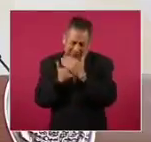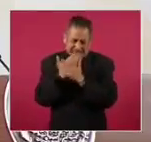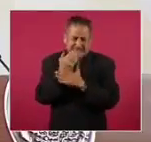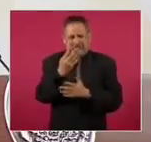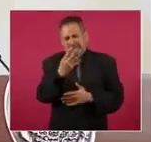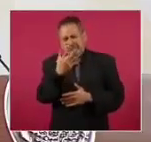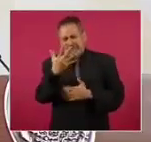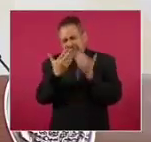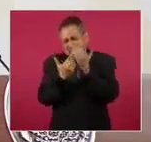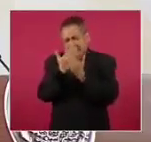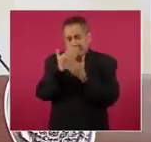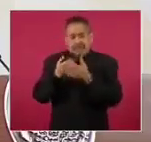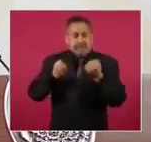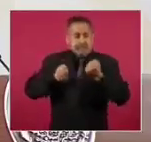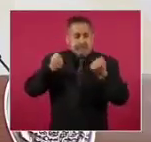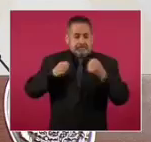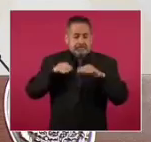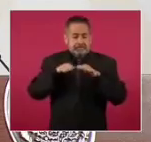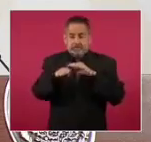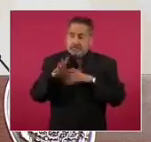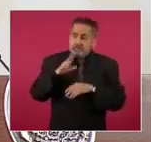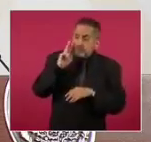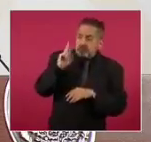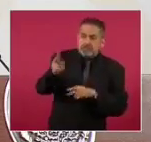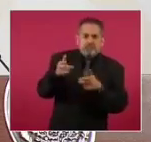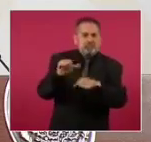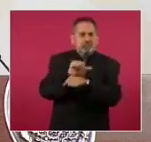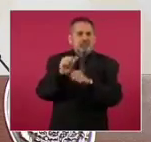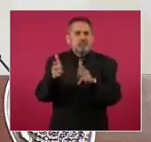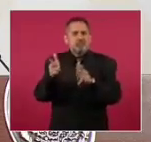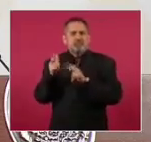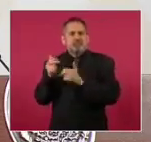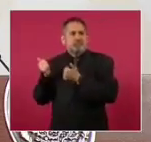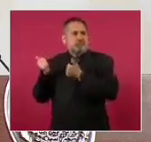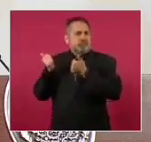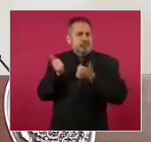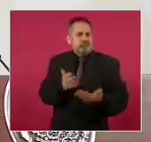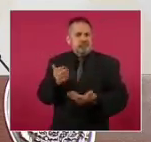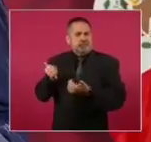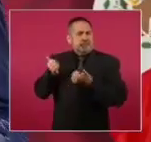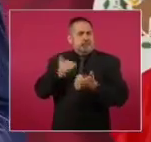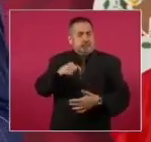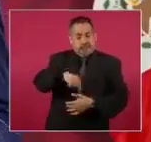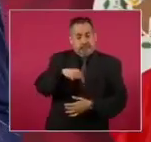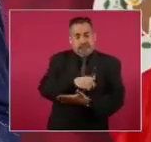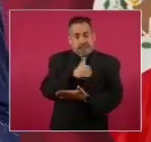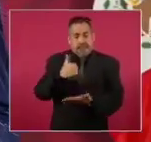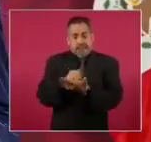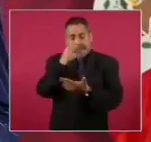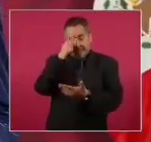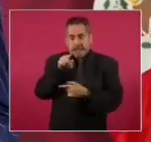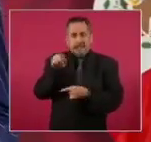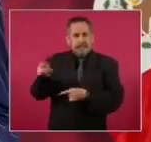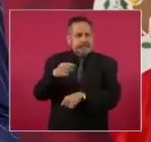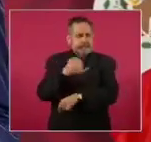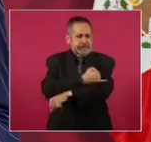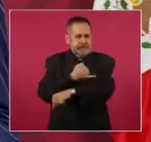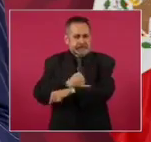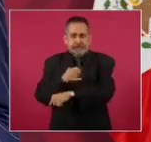carretera, ahí vienen las camionetas a la central de Iztapalapa.